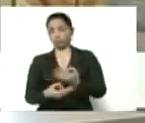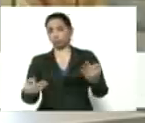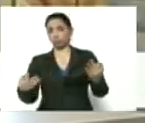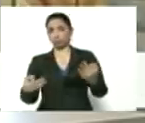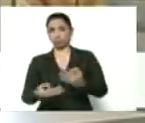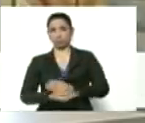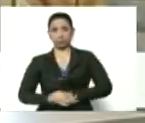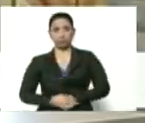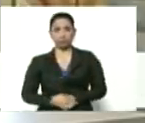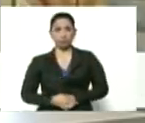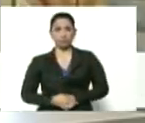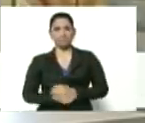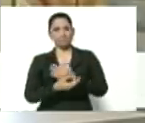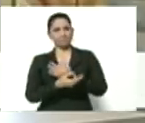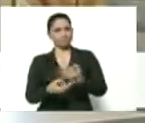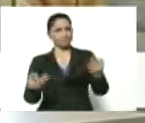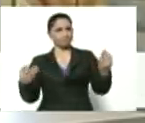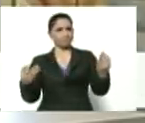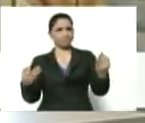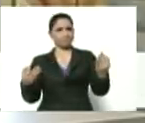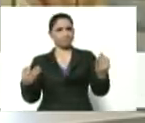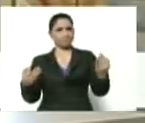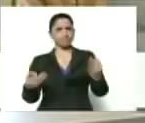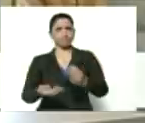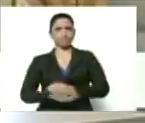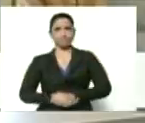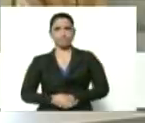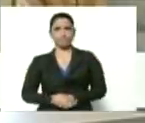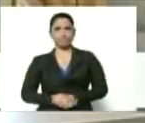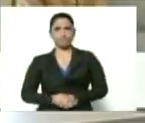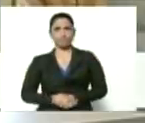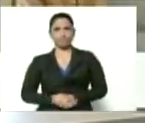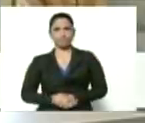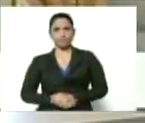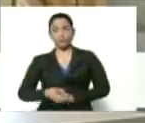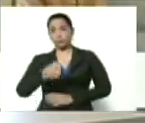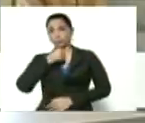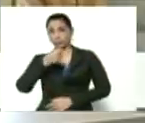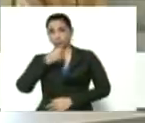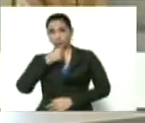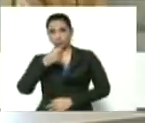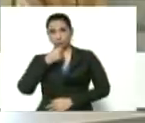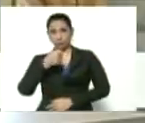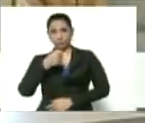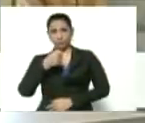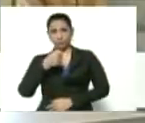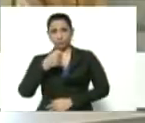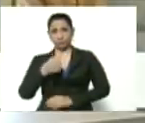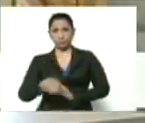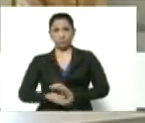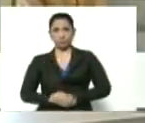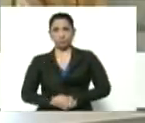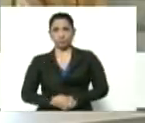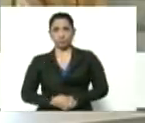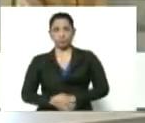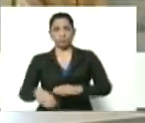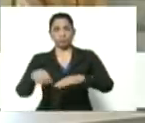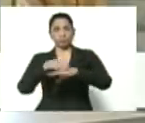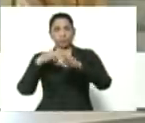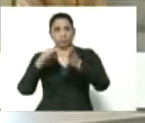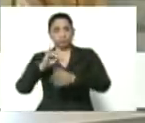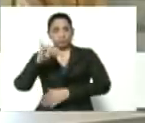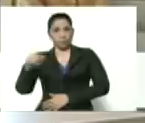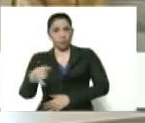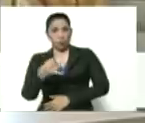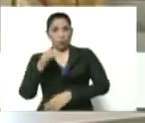Extraordinaria, extraordinaria la rueda de prensa del ministro Jorge